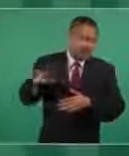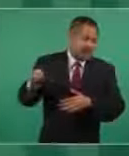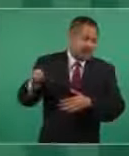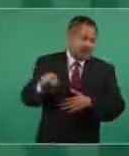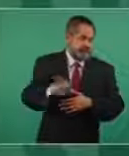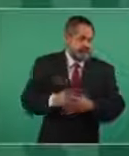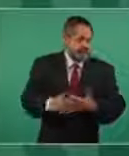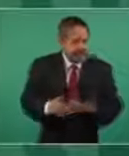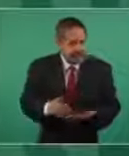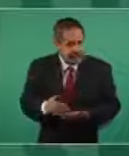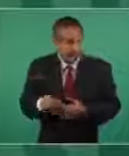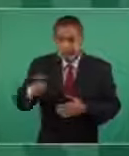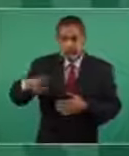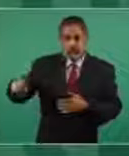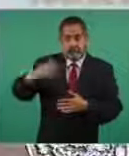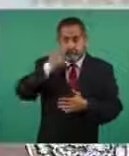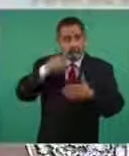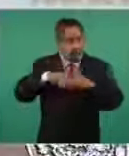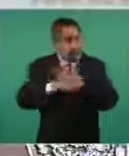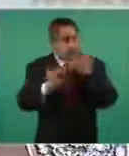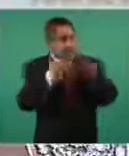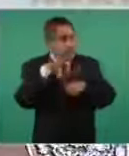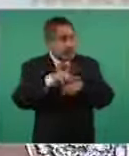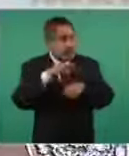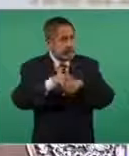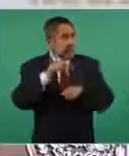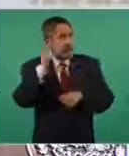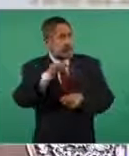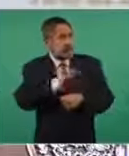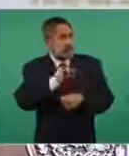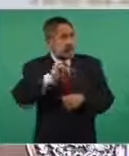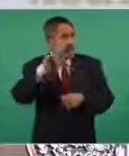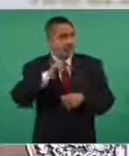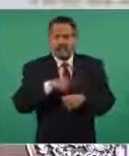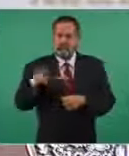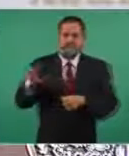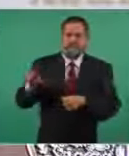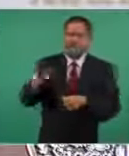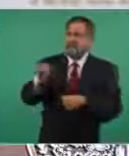querían estudiar medicina o especializarse.